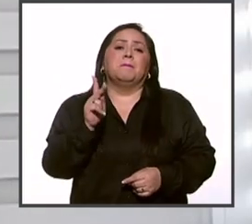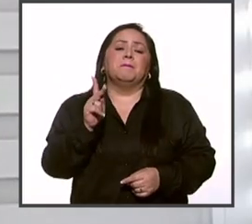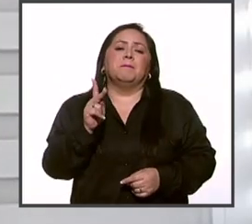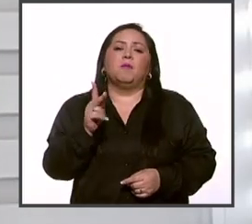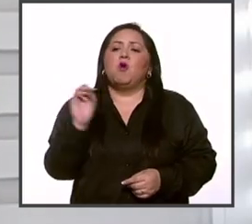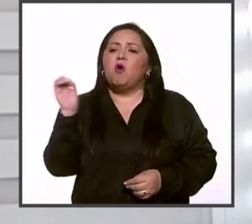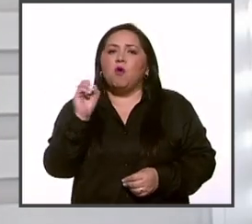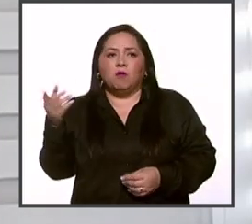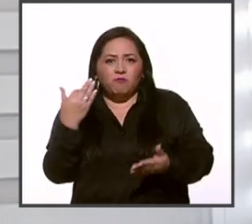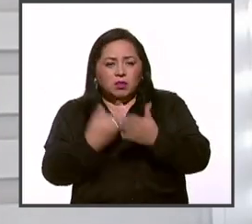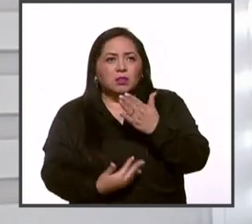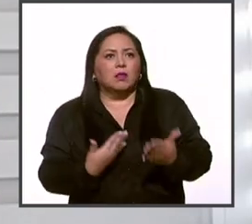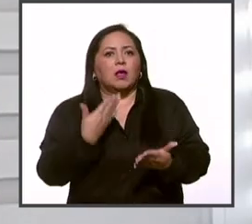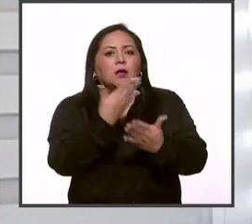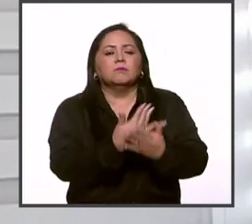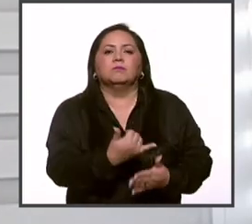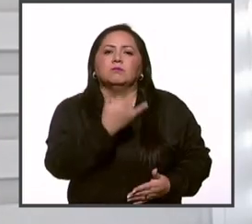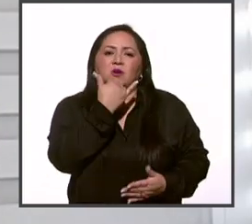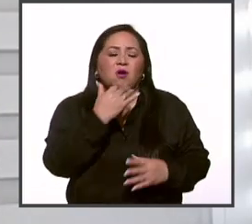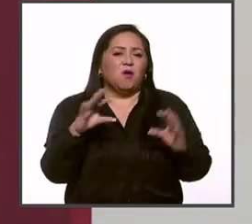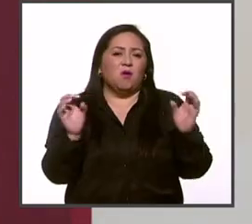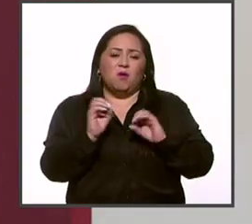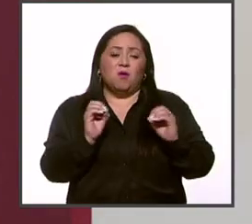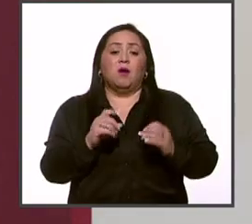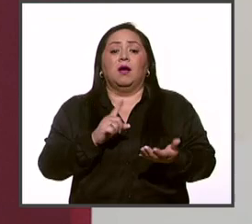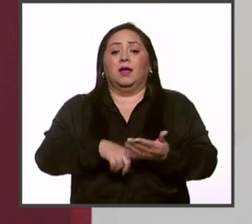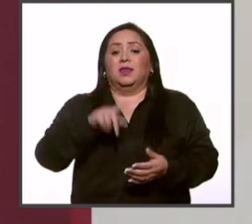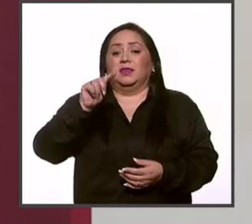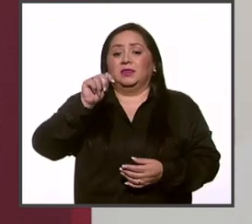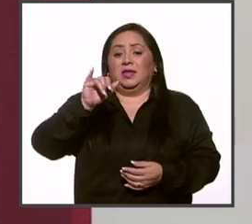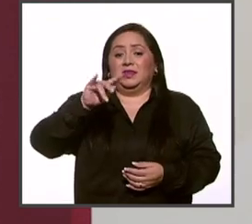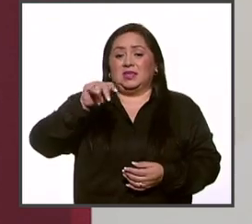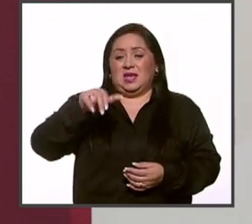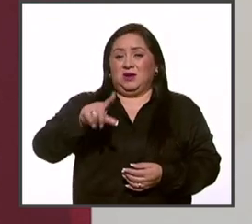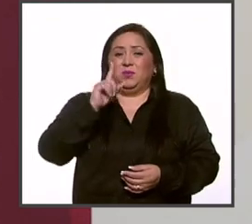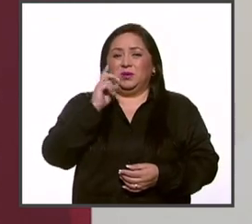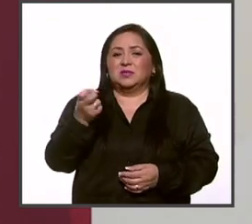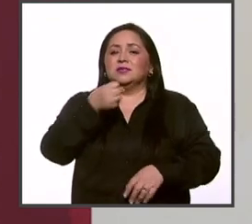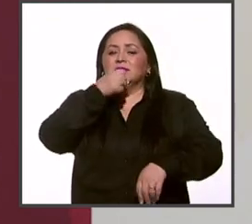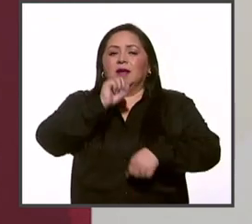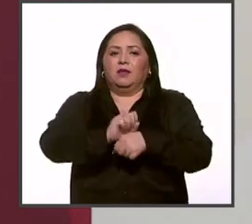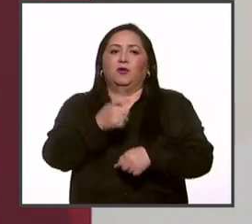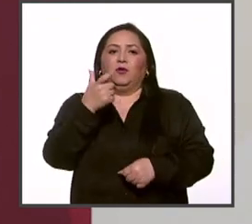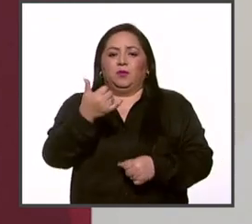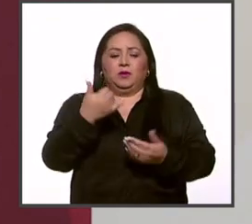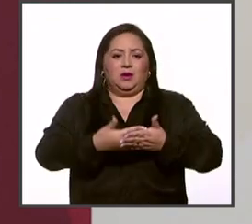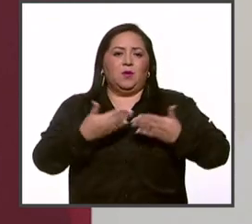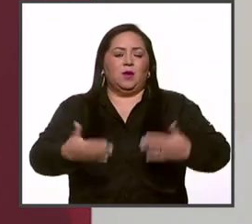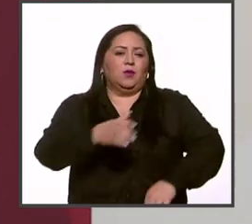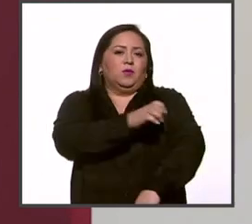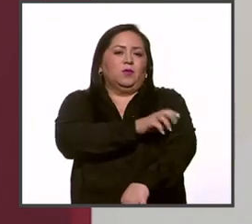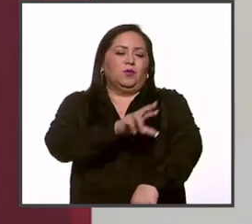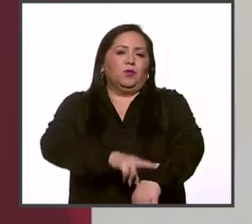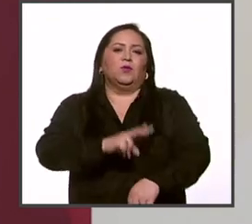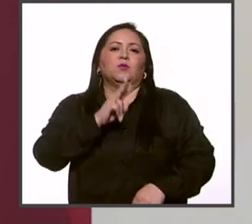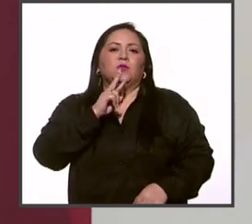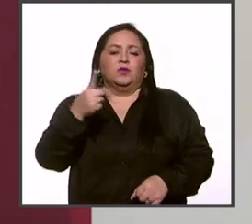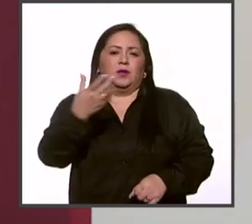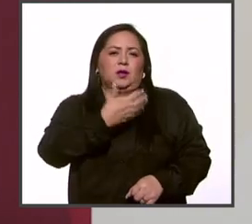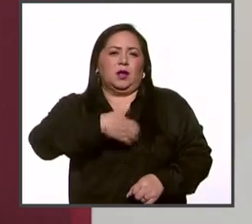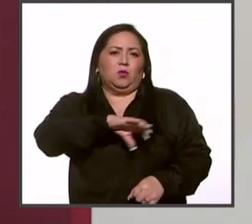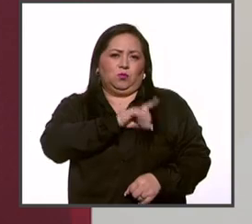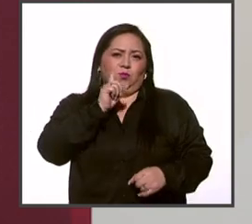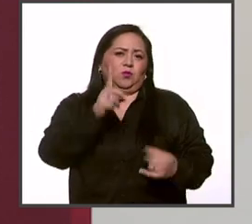disculpó. En otro plano, Tatiana Cloutier, la exsecretaria de Economía y actual coordinadora de voceros de Claudia